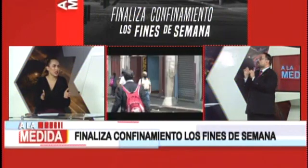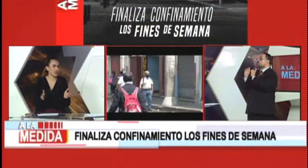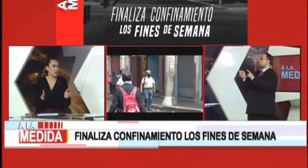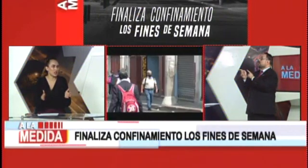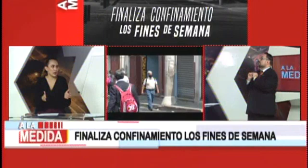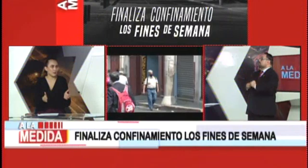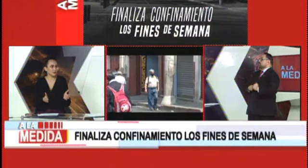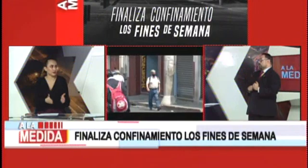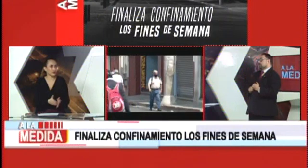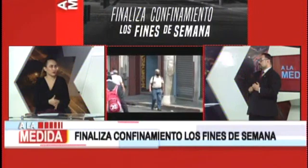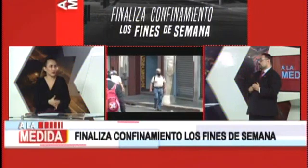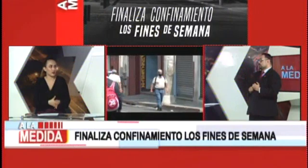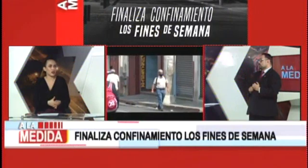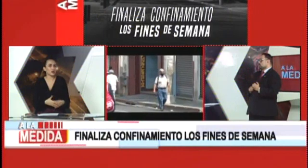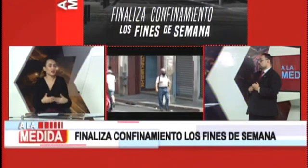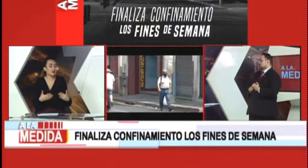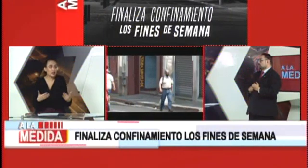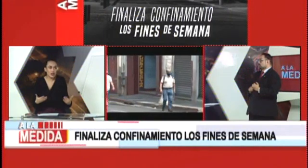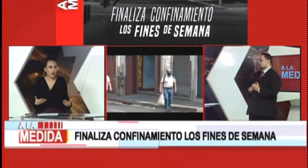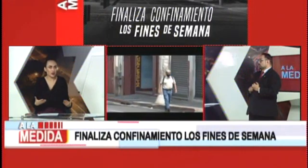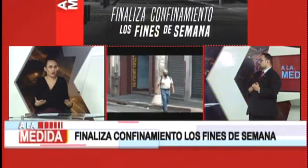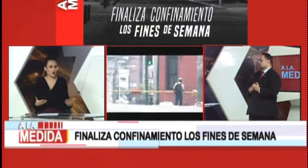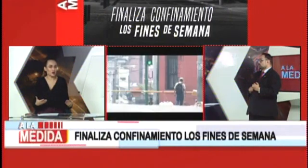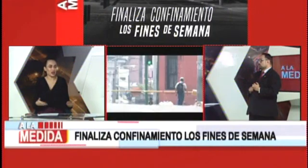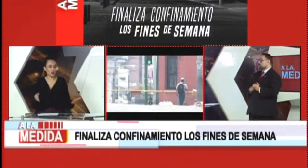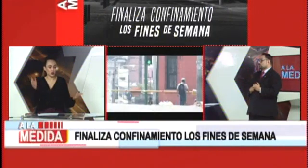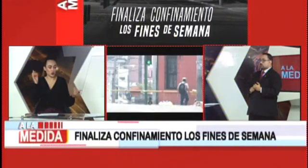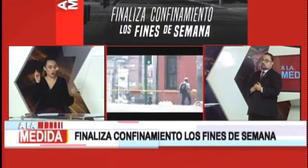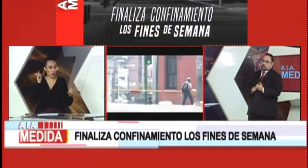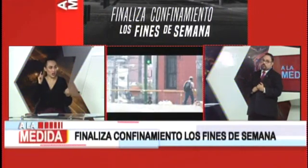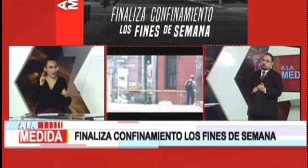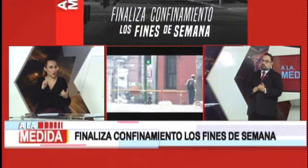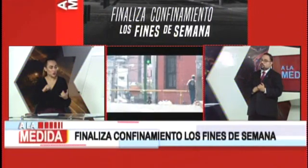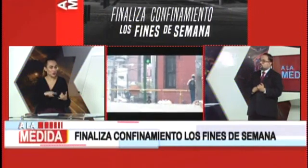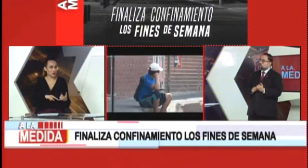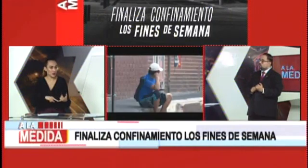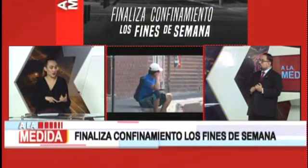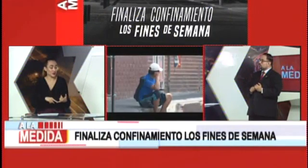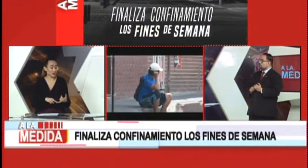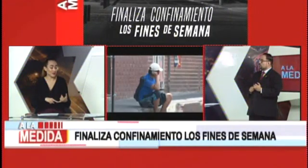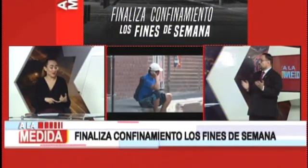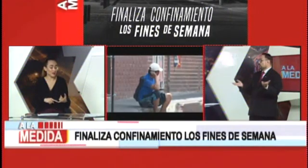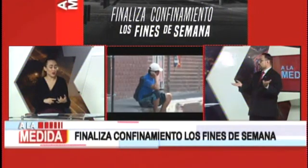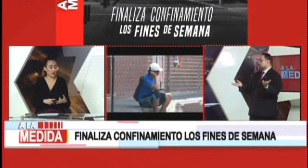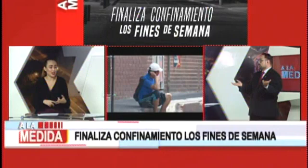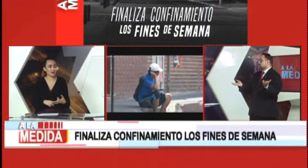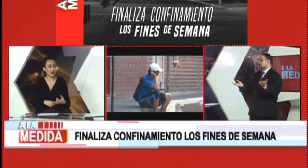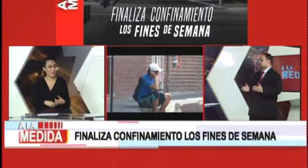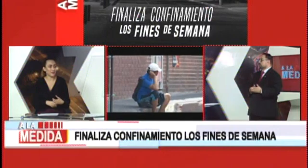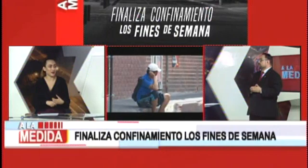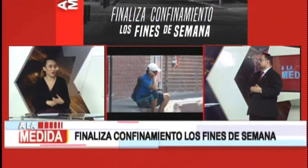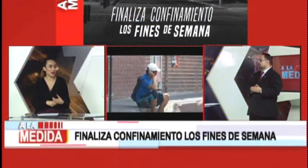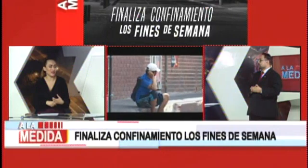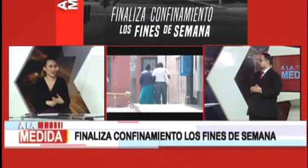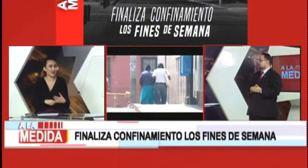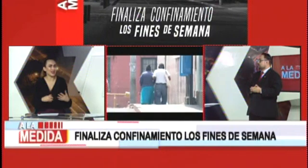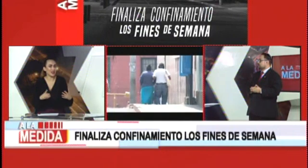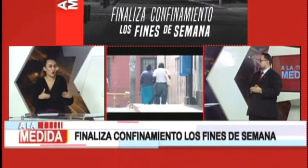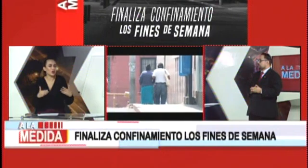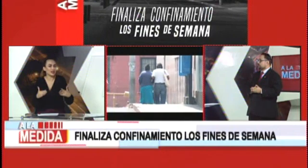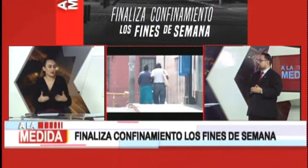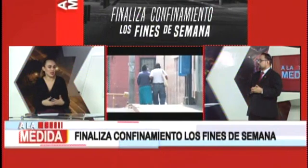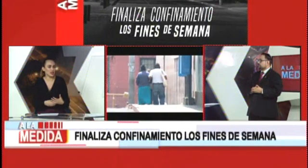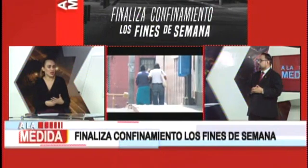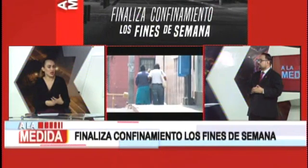acata. ¿Cuál es el precio que ha pagado Estados Unidos? Siguen aumentando los casos, no solo de casos positivos, sino también de personas que han perdido la vida.